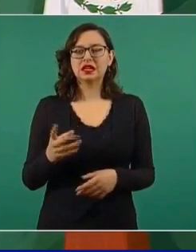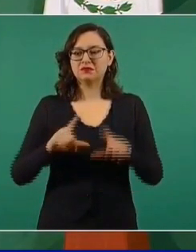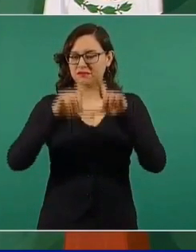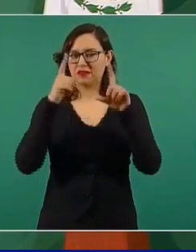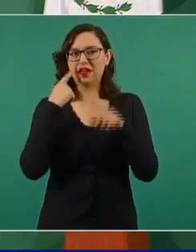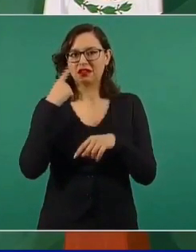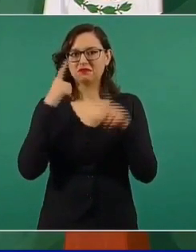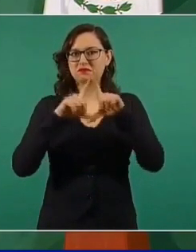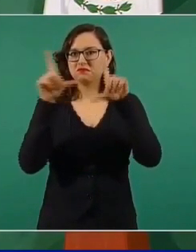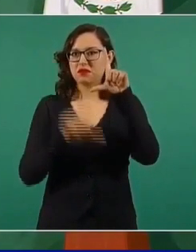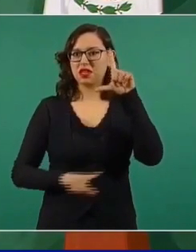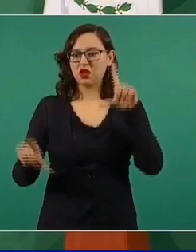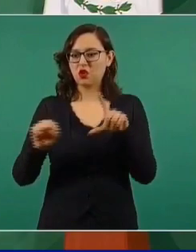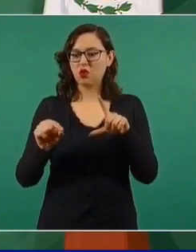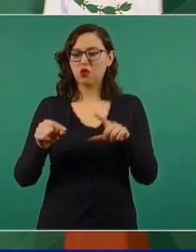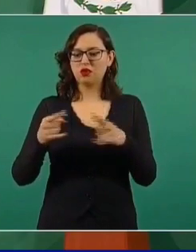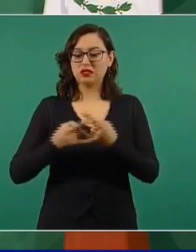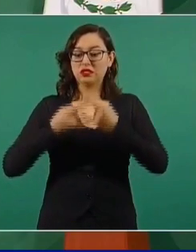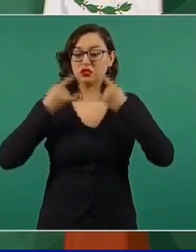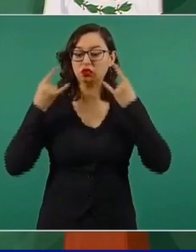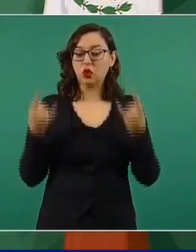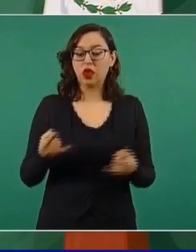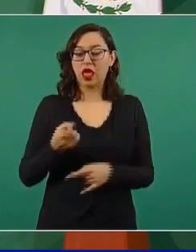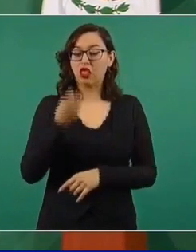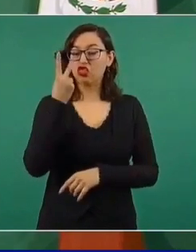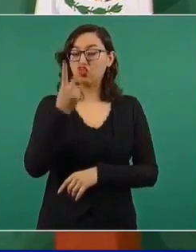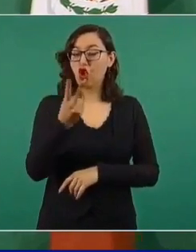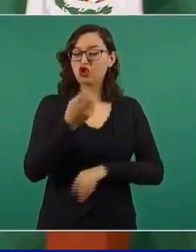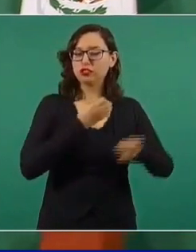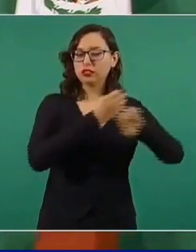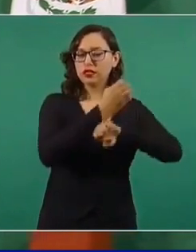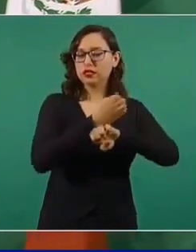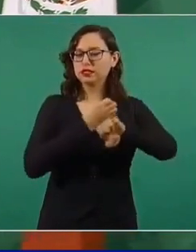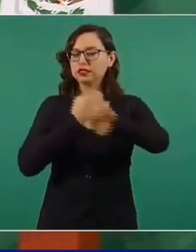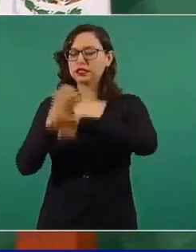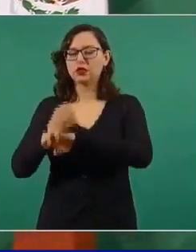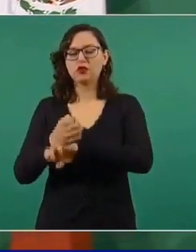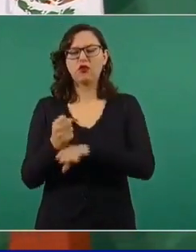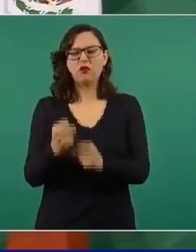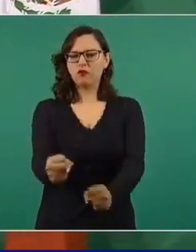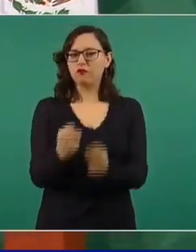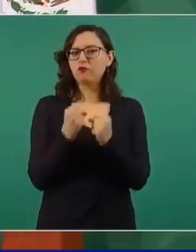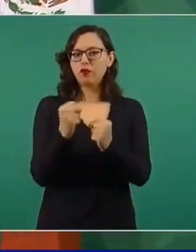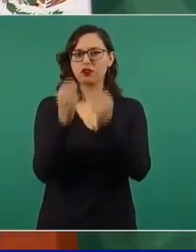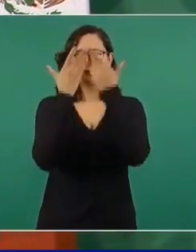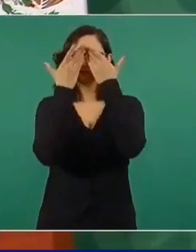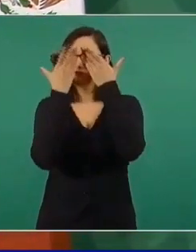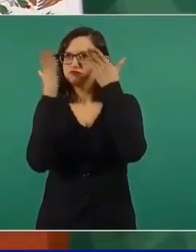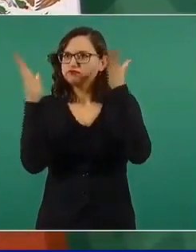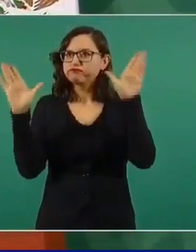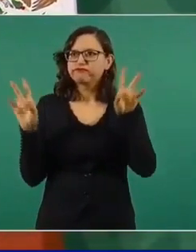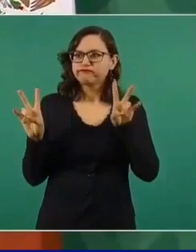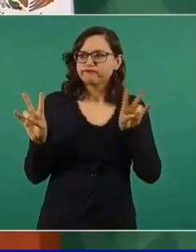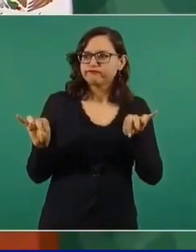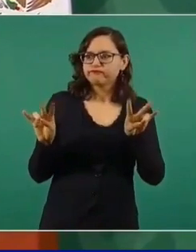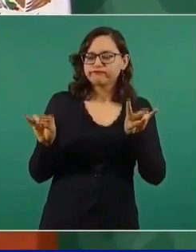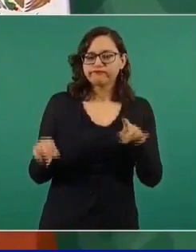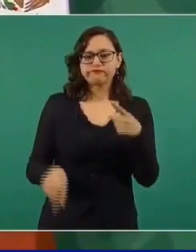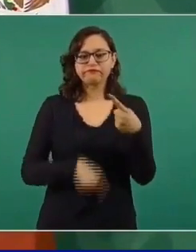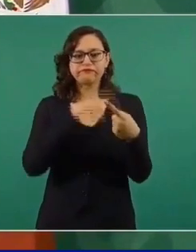el país. Uno es guerrero y otro es, ofrezco